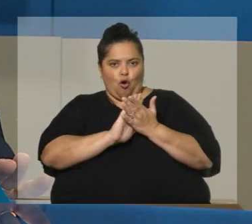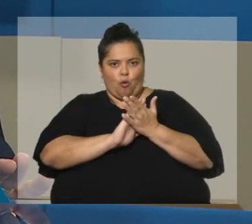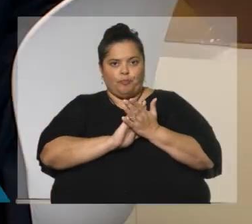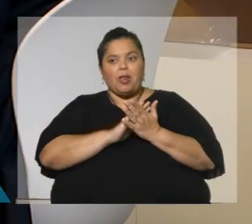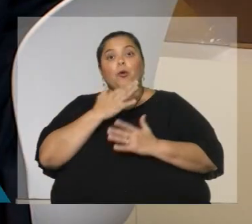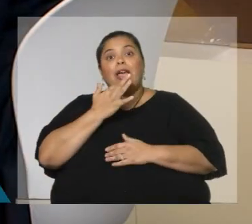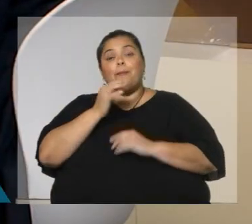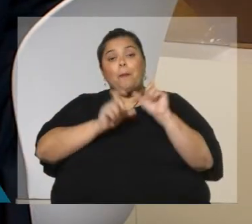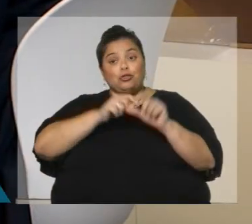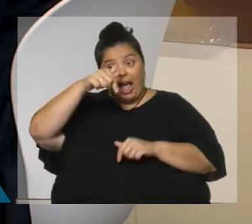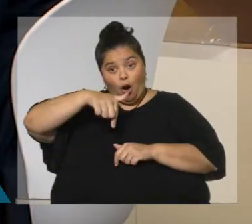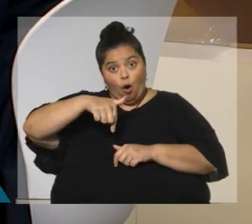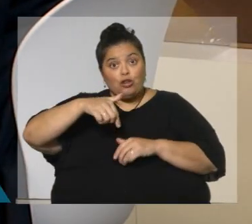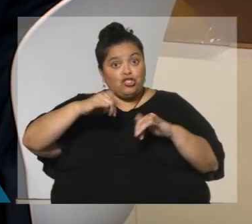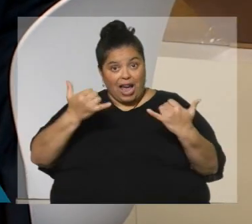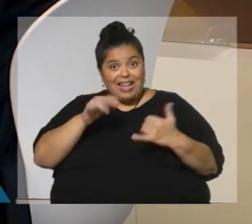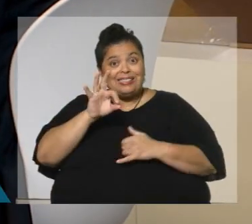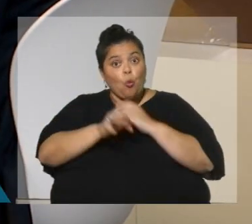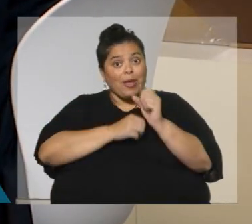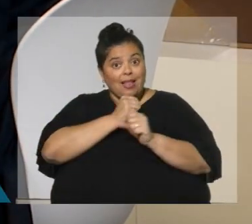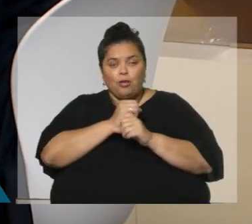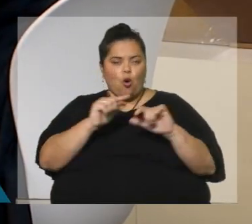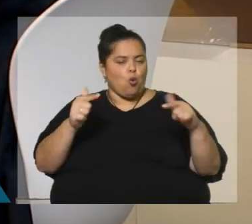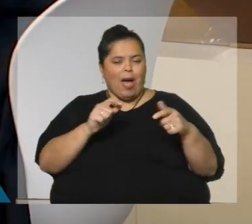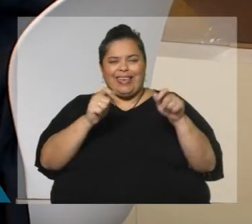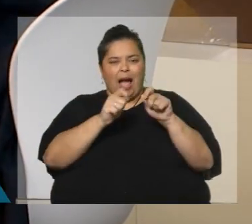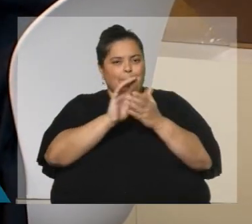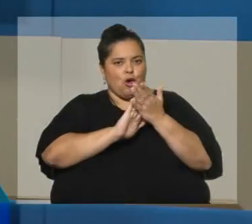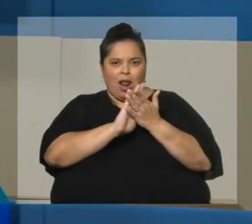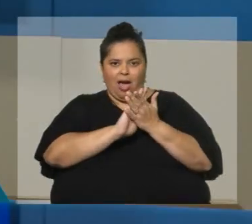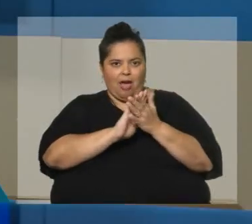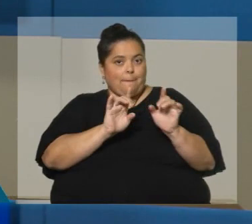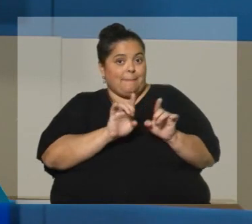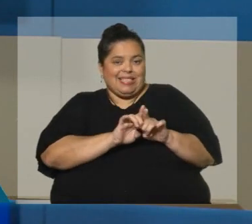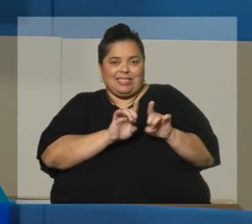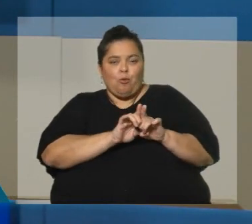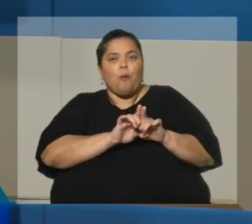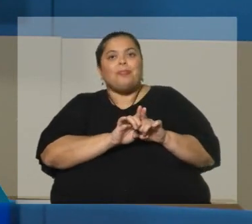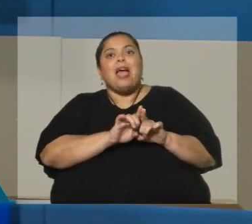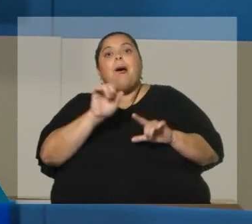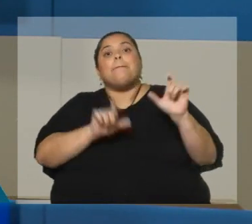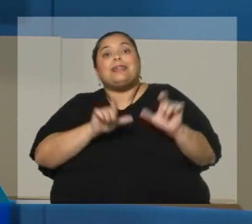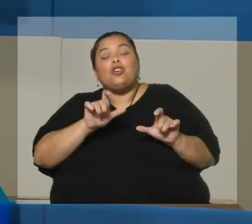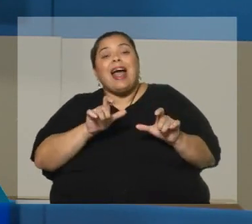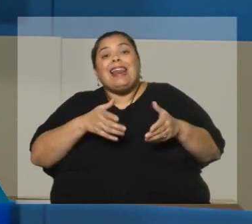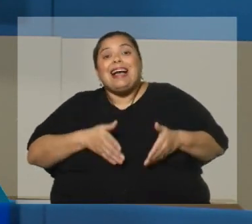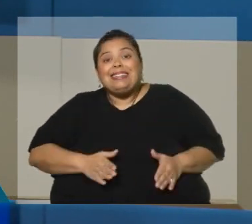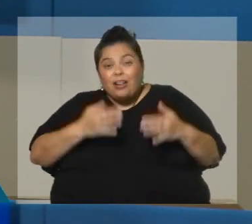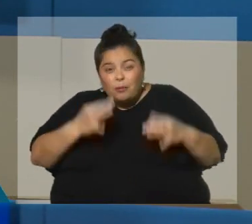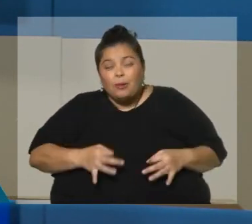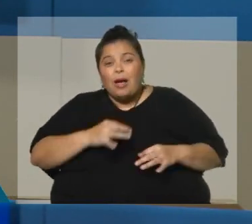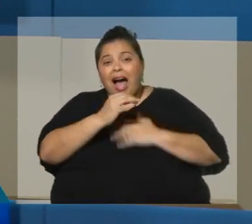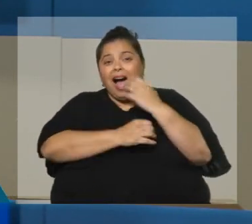tienen 50 años, no tienen ningún cambio. Empiezan los cambios con los nacidos en el año 73. 73.